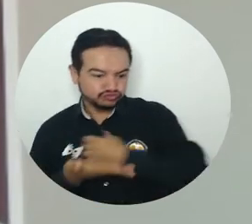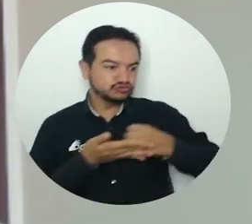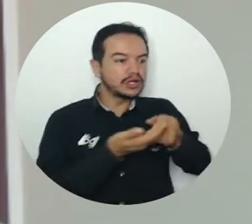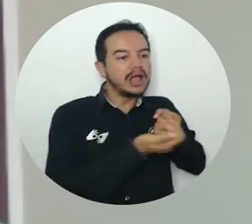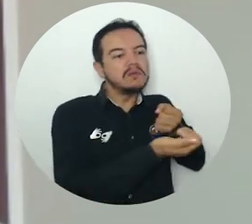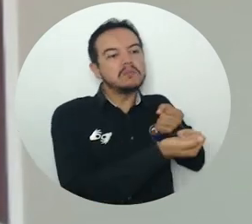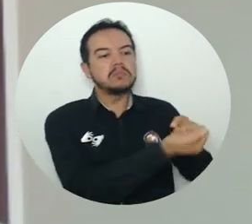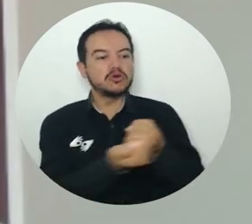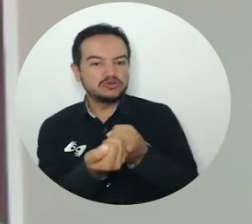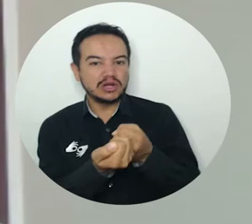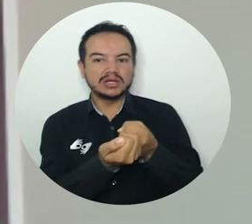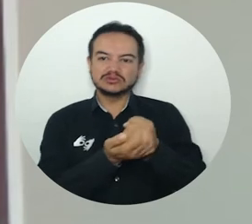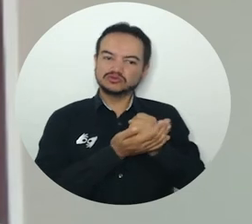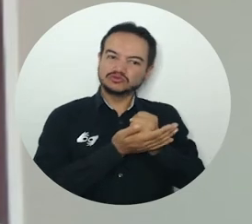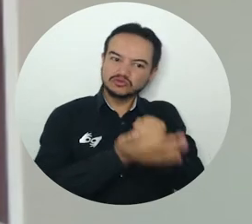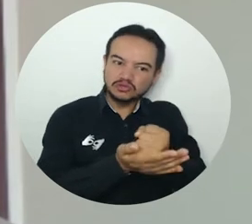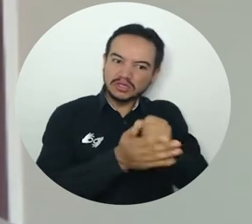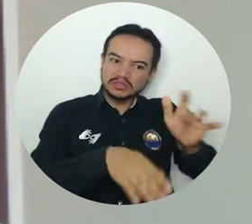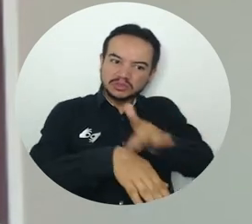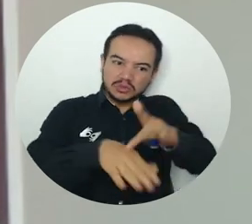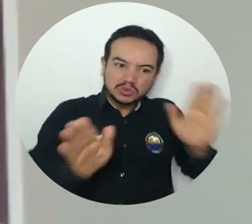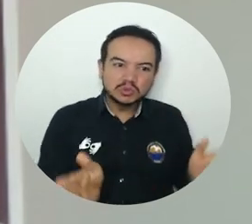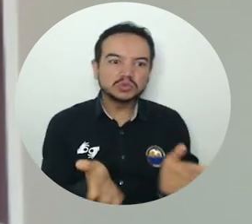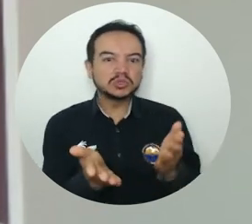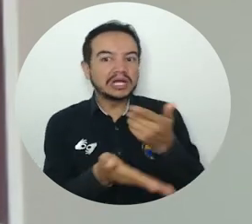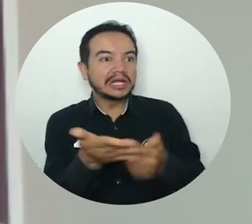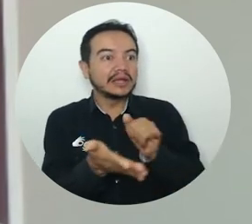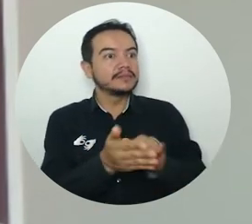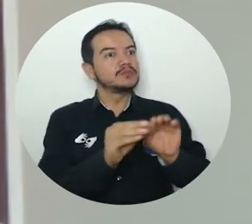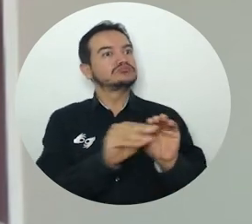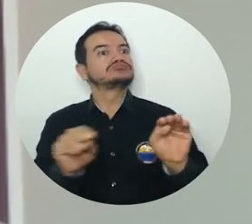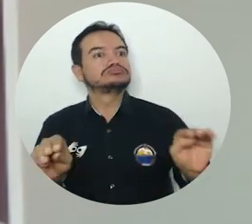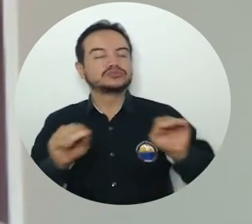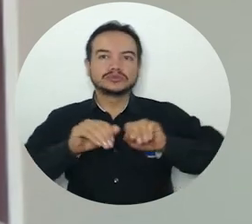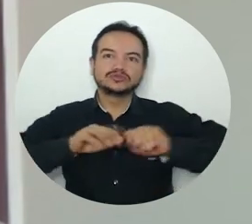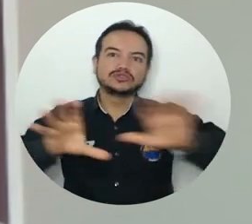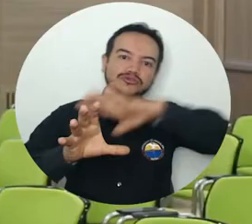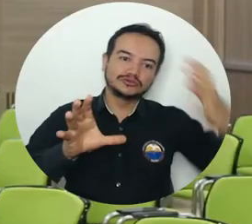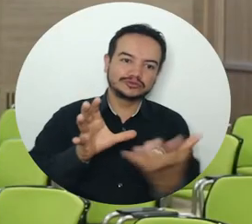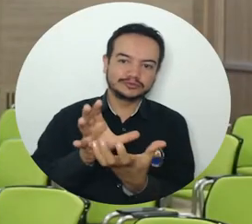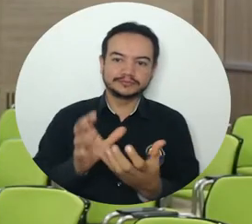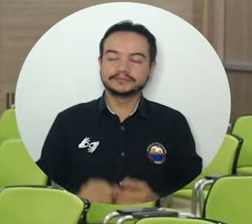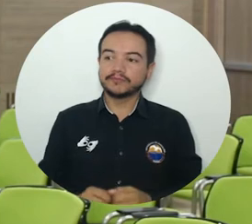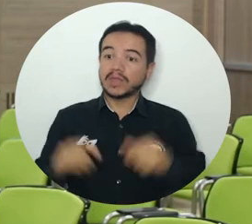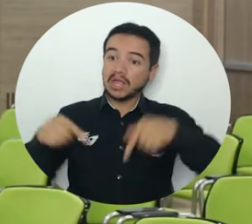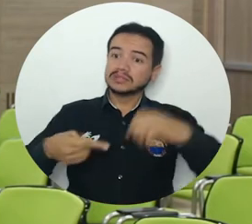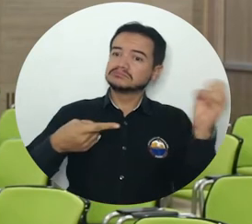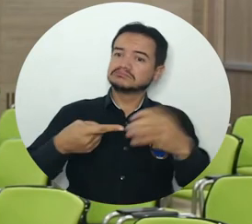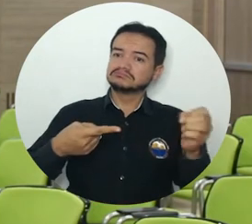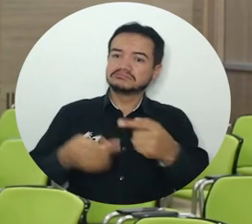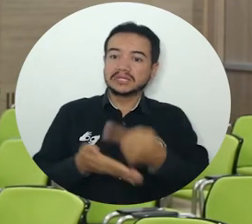expertise necesarias concernientes promueven entonces un conocimiento de forma global. Que encierre este